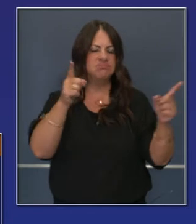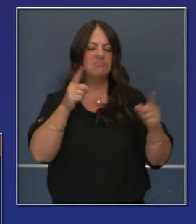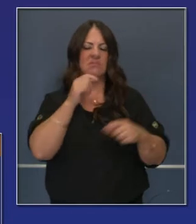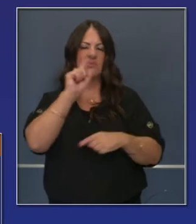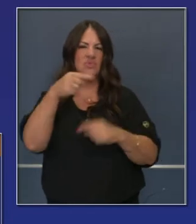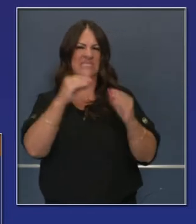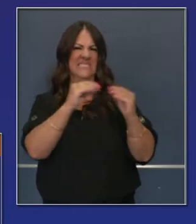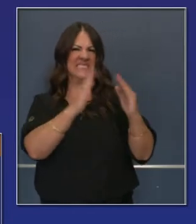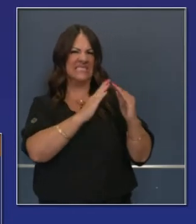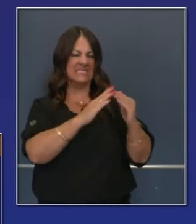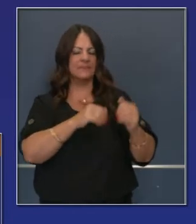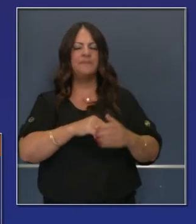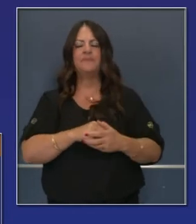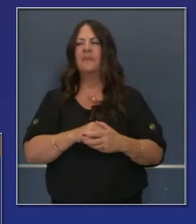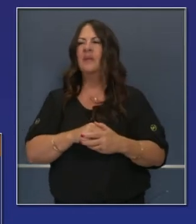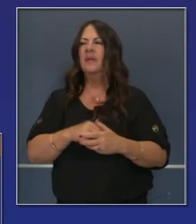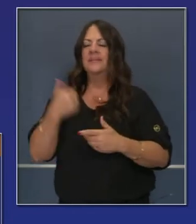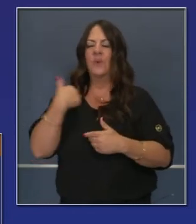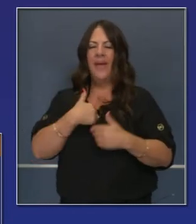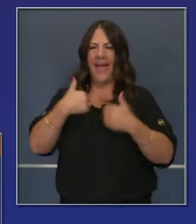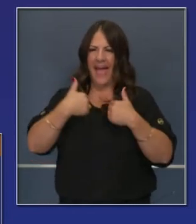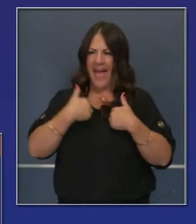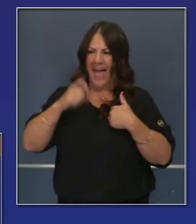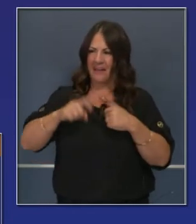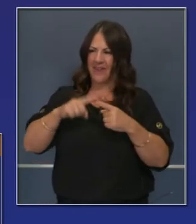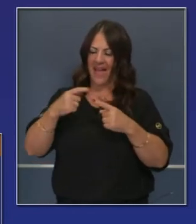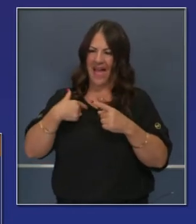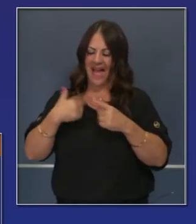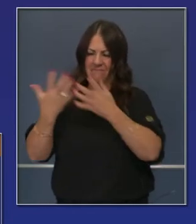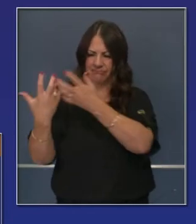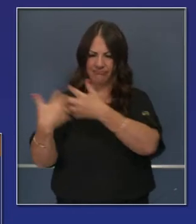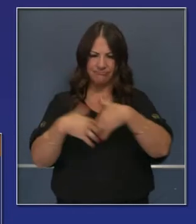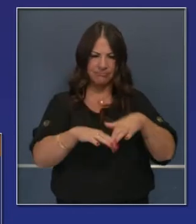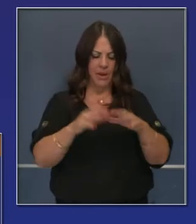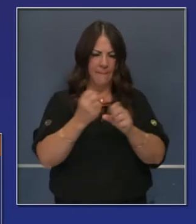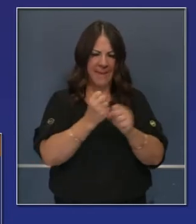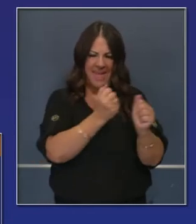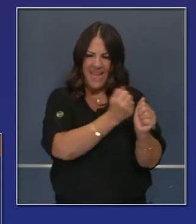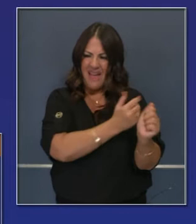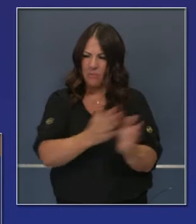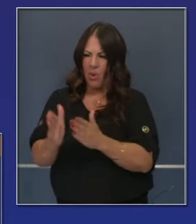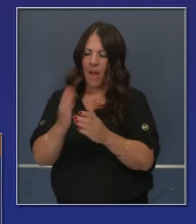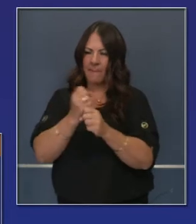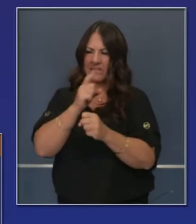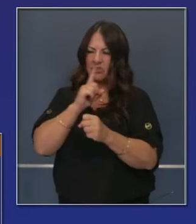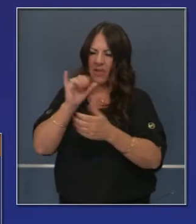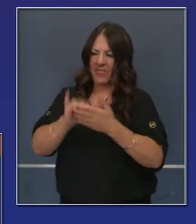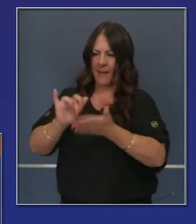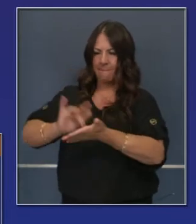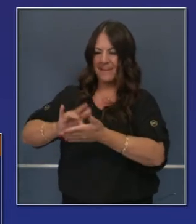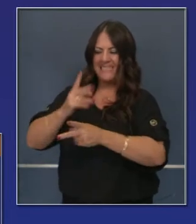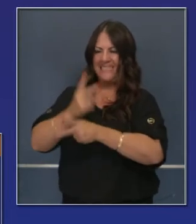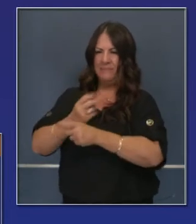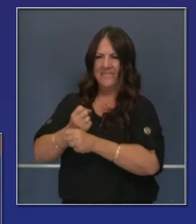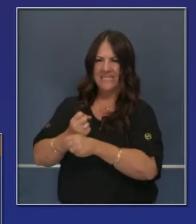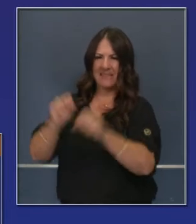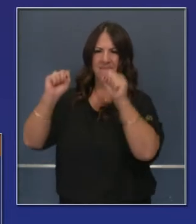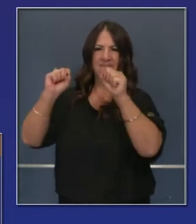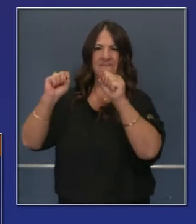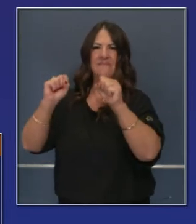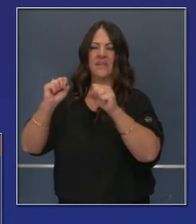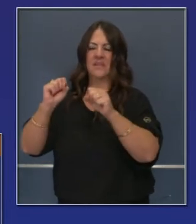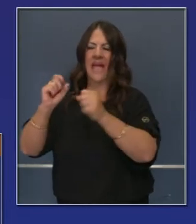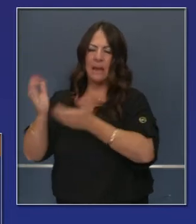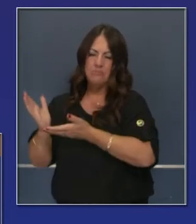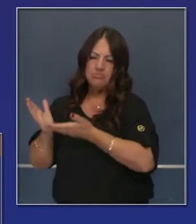salud pública está por debajo de lo normal. Tenemos equipos de logística que hemos preparado, que hemos juntado para